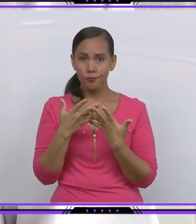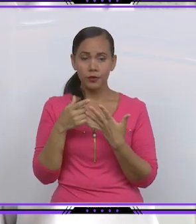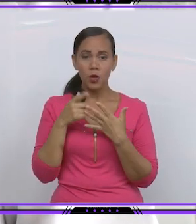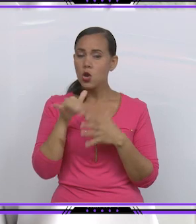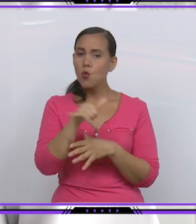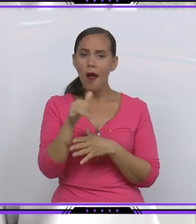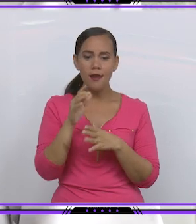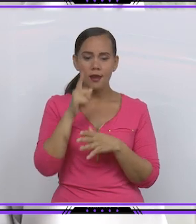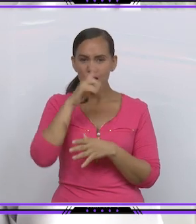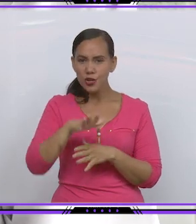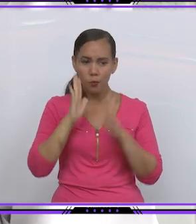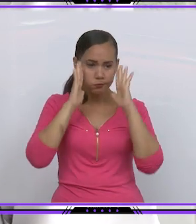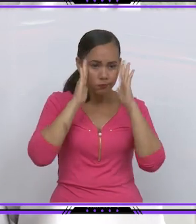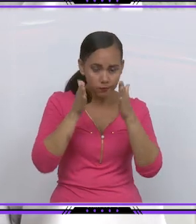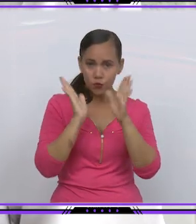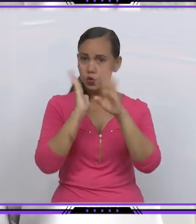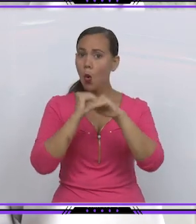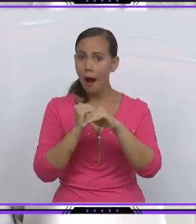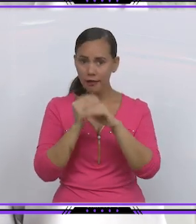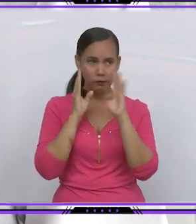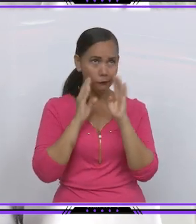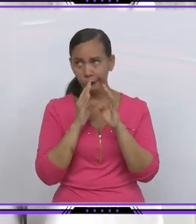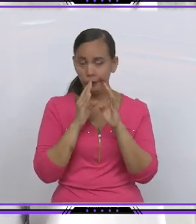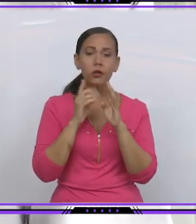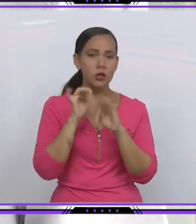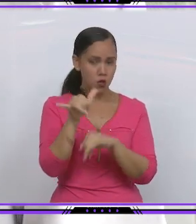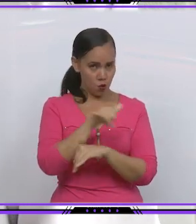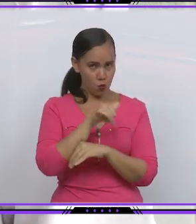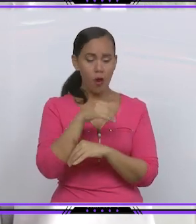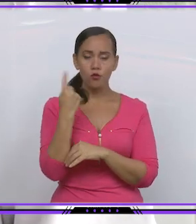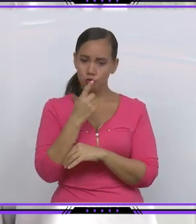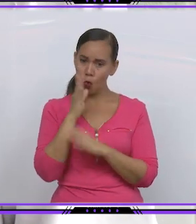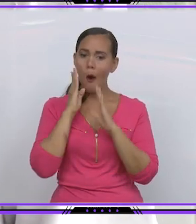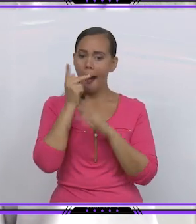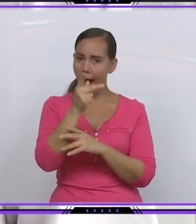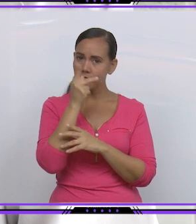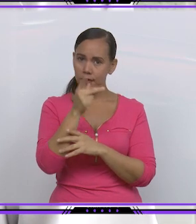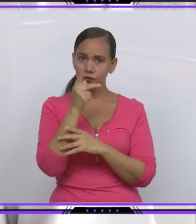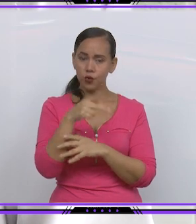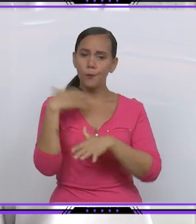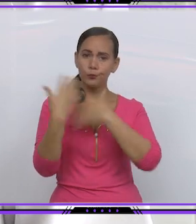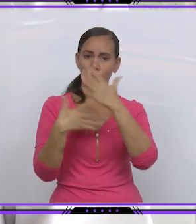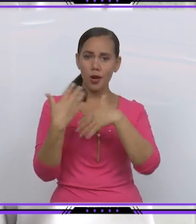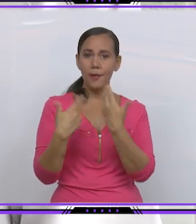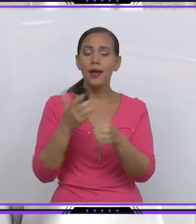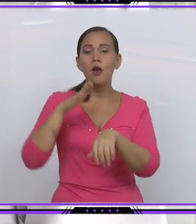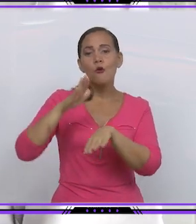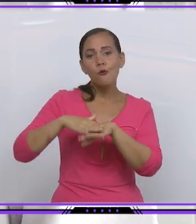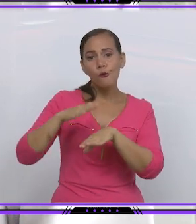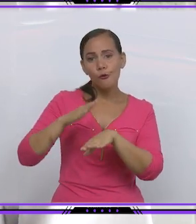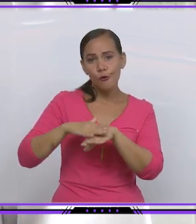para precisamente diferenciar lo que es el autismo, que son los trastornos, consecuencia del manejo